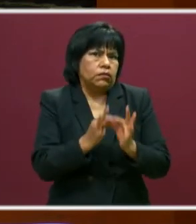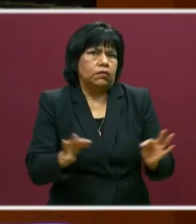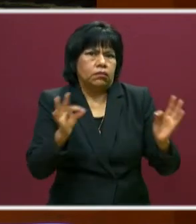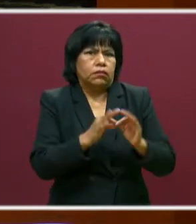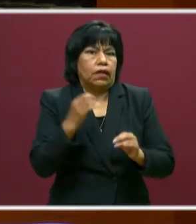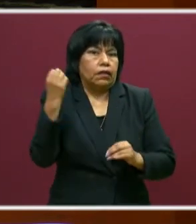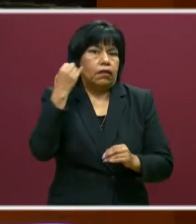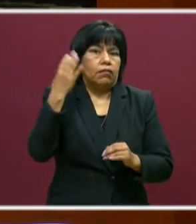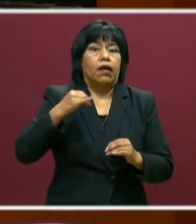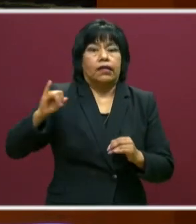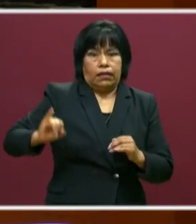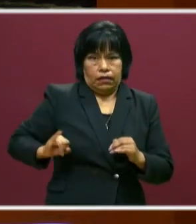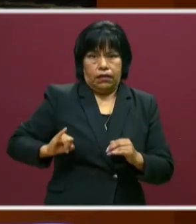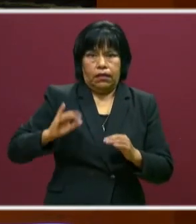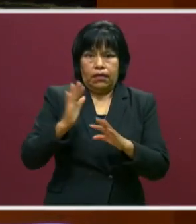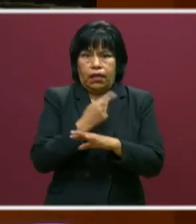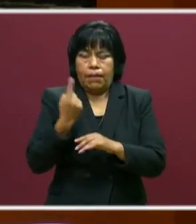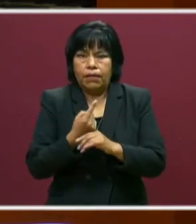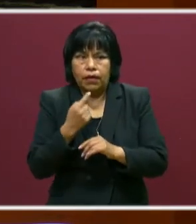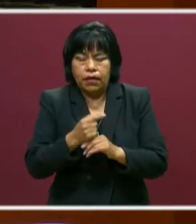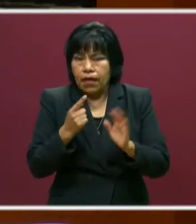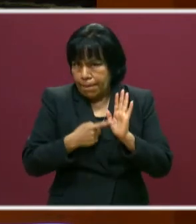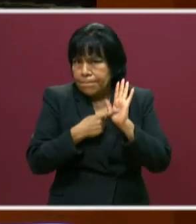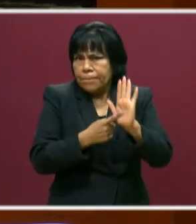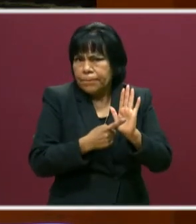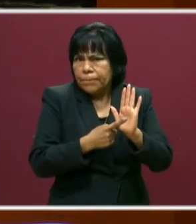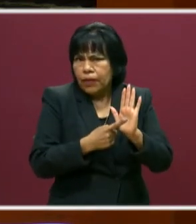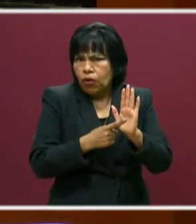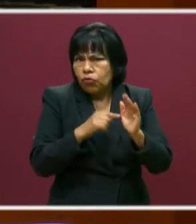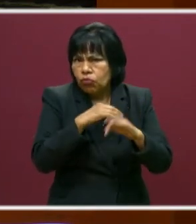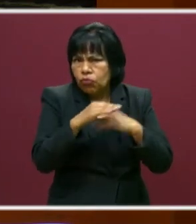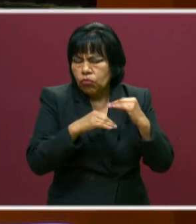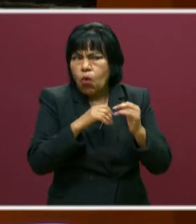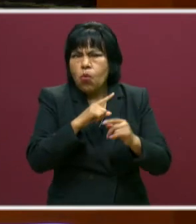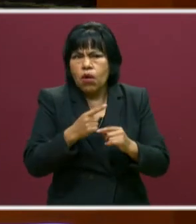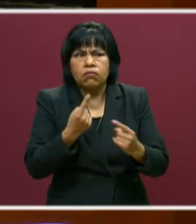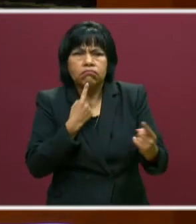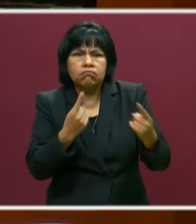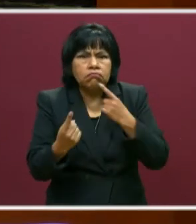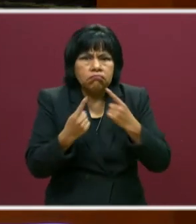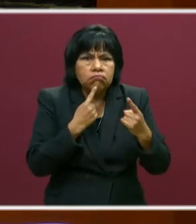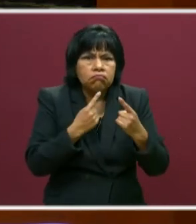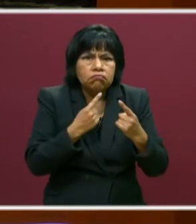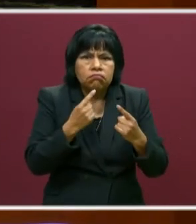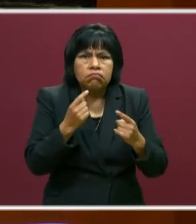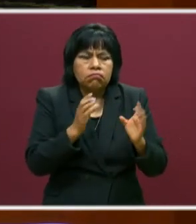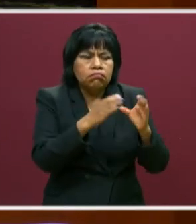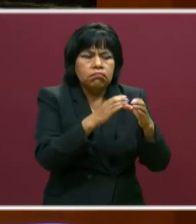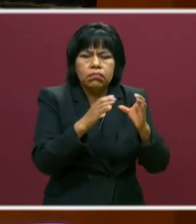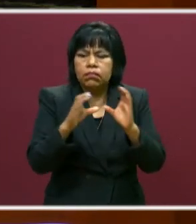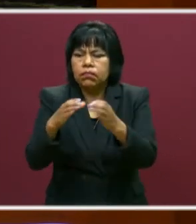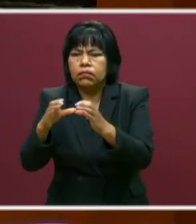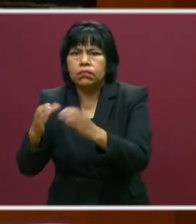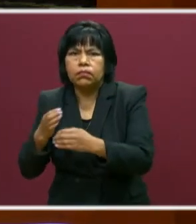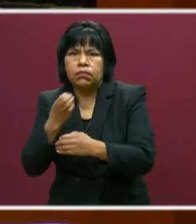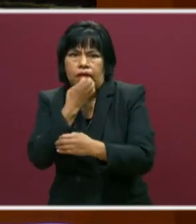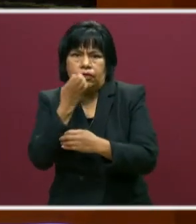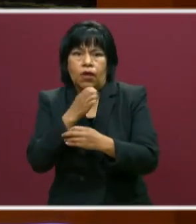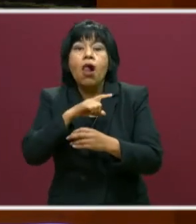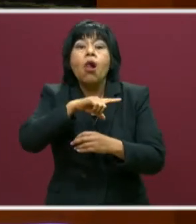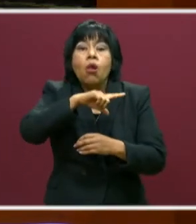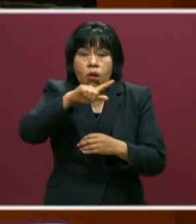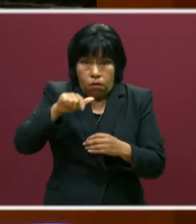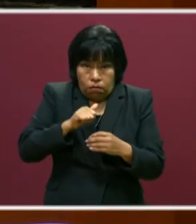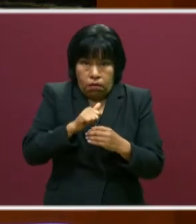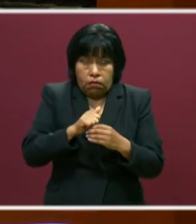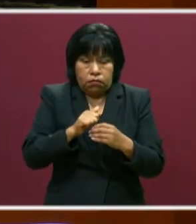foro va a ser muy interesante porque se les va a presentar. Luego van a discutir por escuelas. Y después de discutir